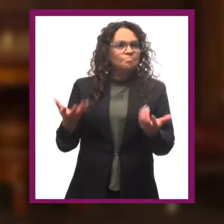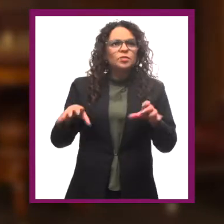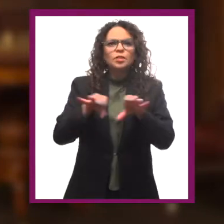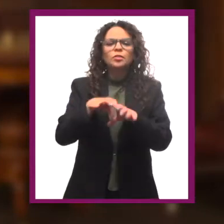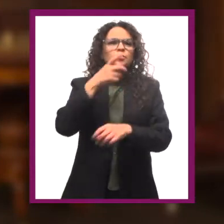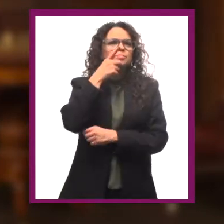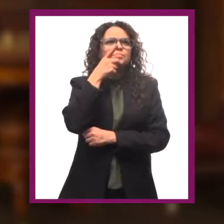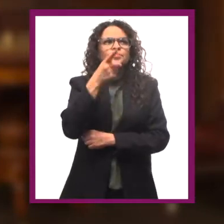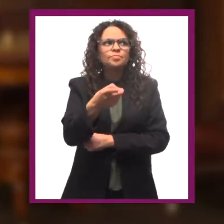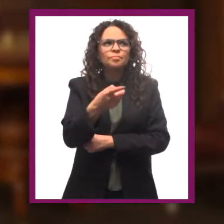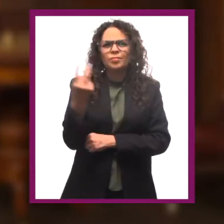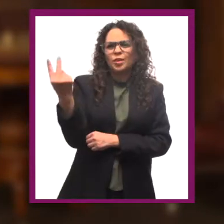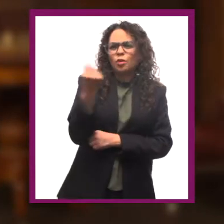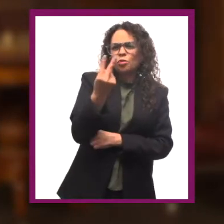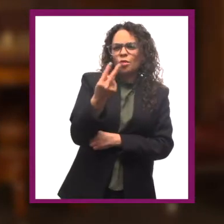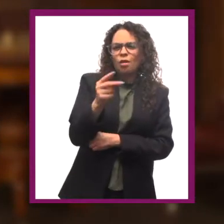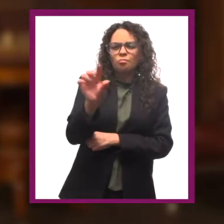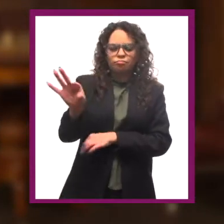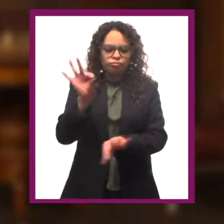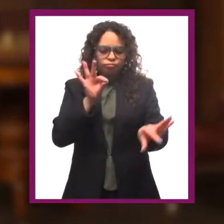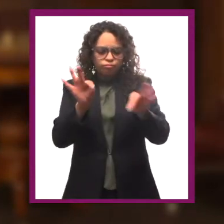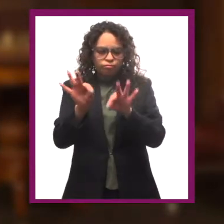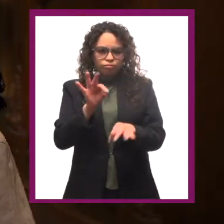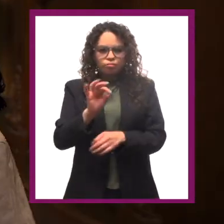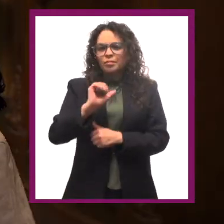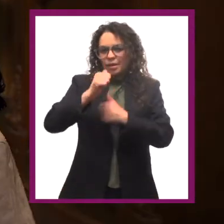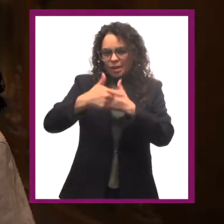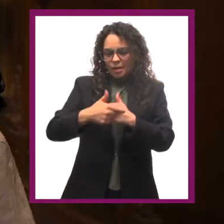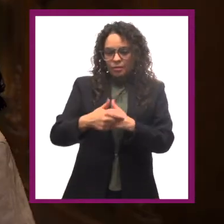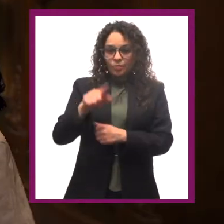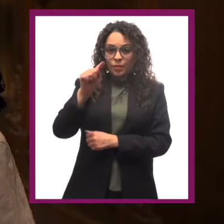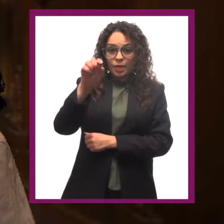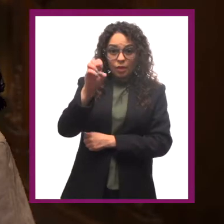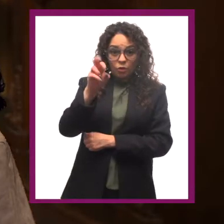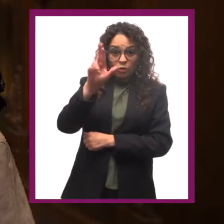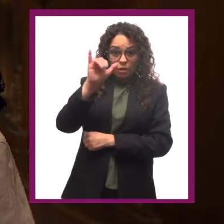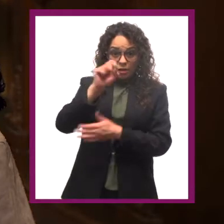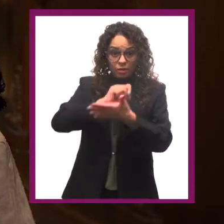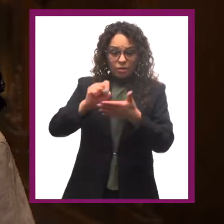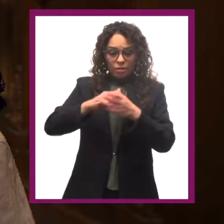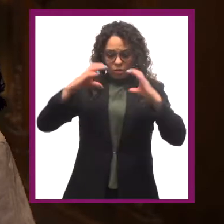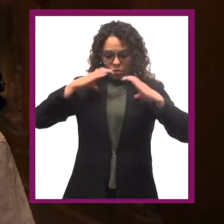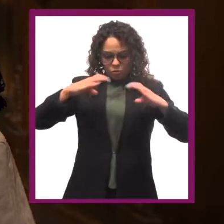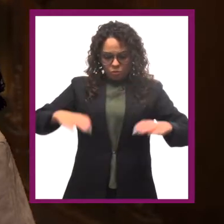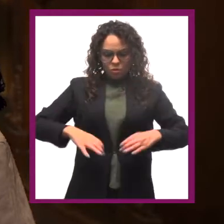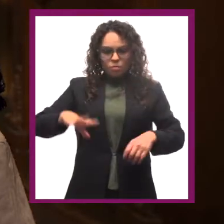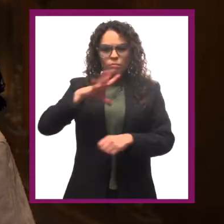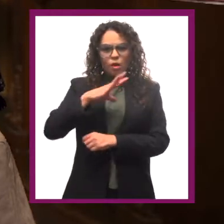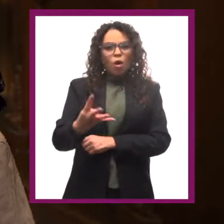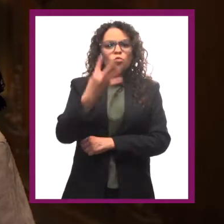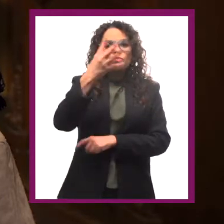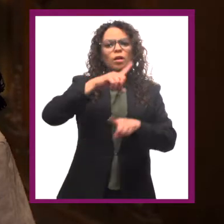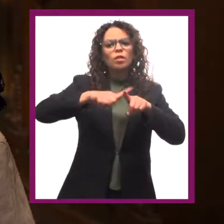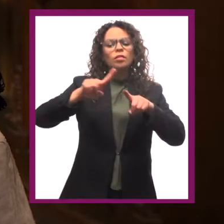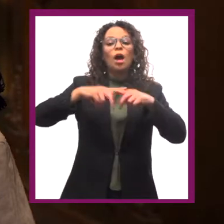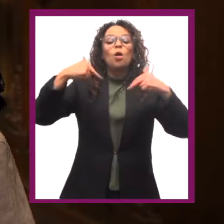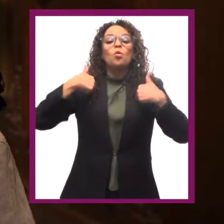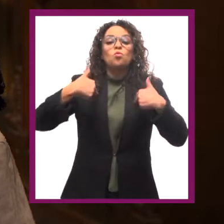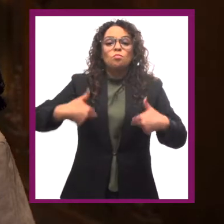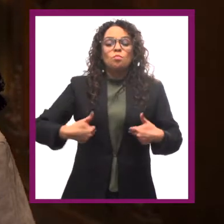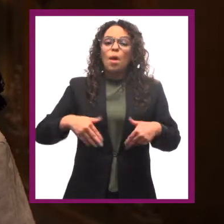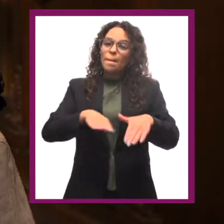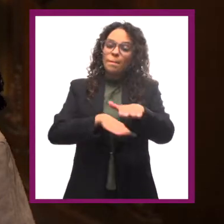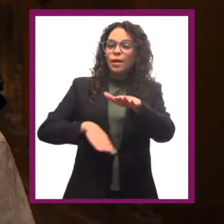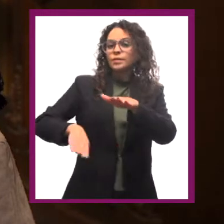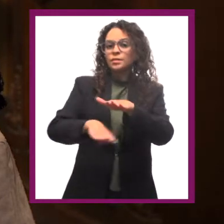Exactamente. Un poco de las dos. Según esta teoría, el cuerpo humano estaba formado por cuatro